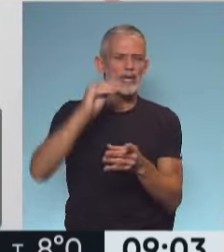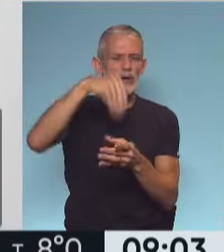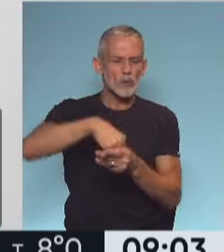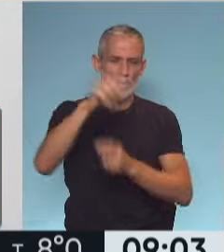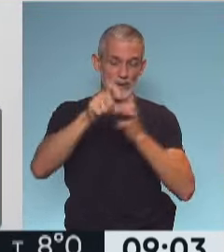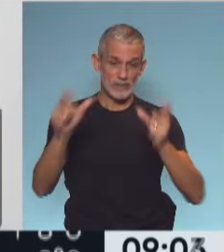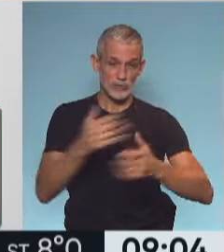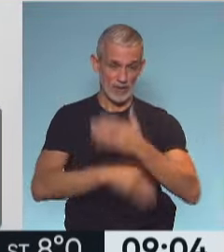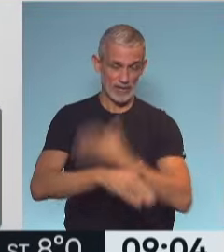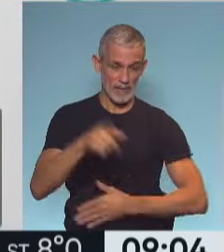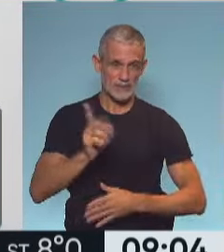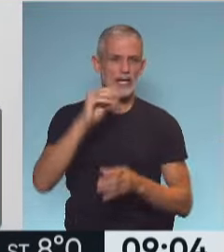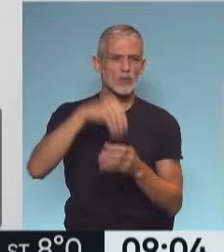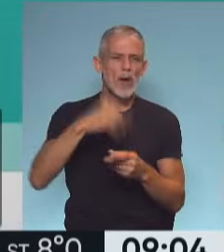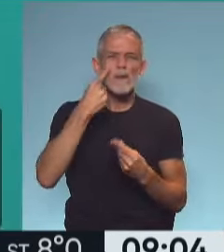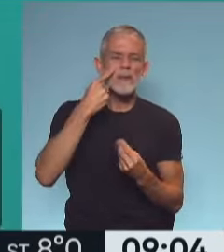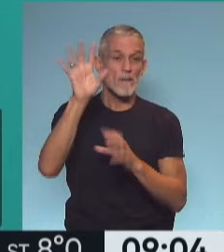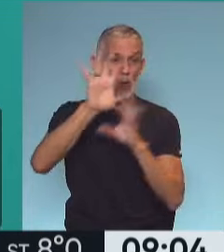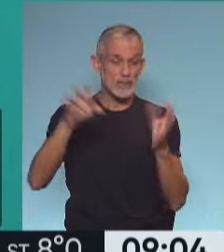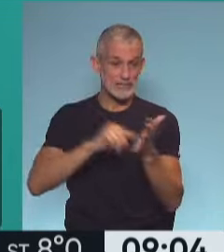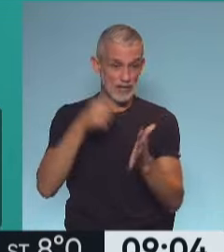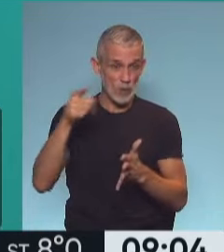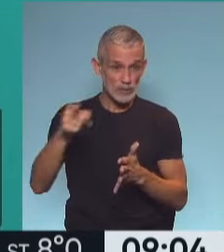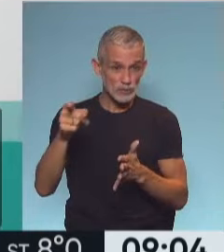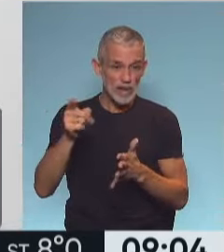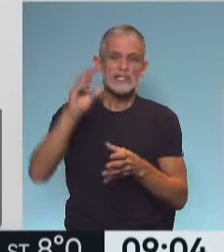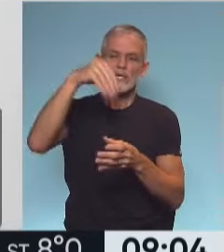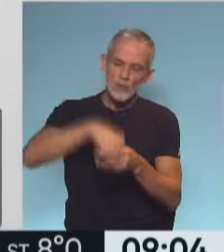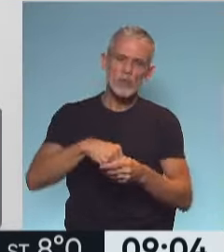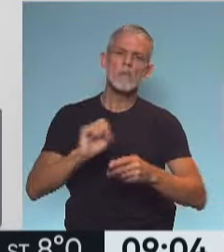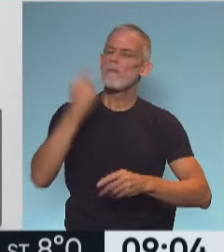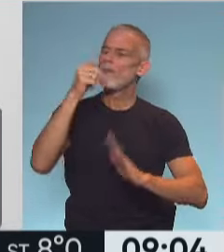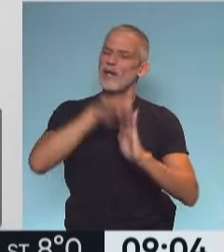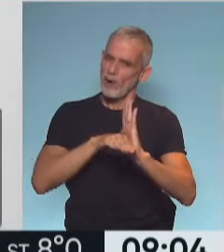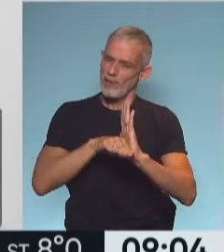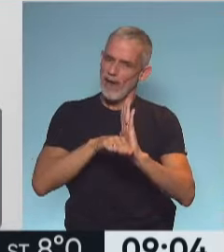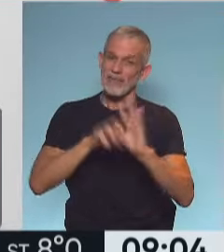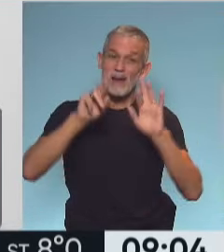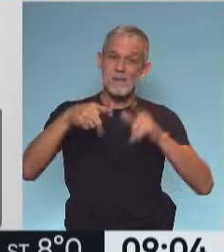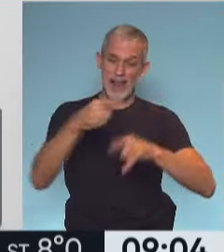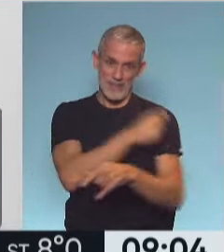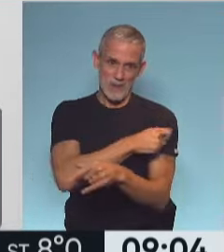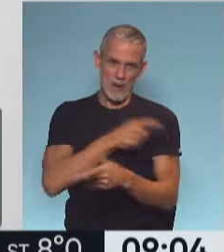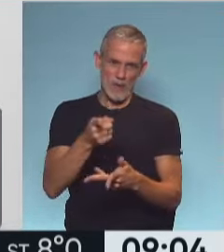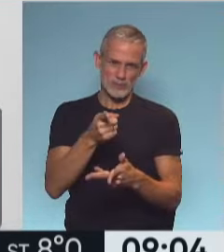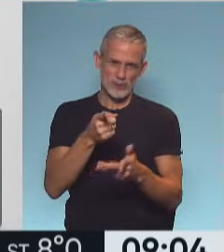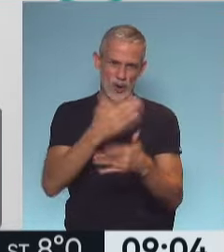personas con discapacidad que viven en la provincia de Buenos Aires en esta prioridad dentro del plan de vacunación.